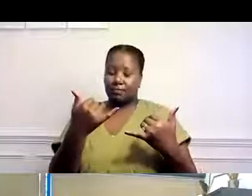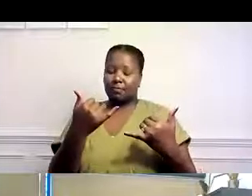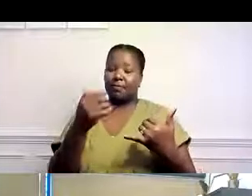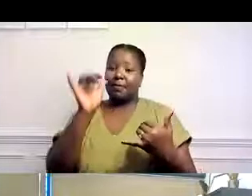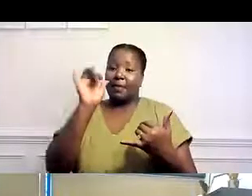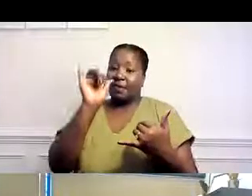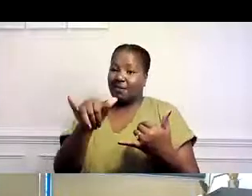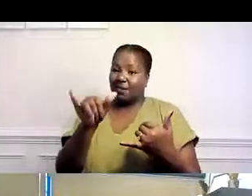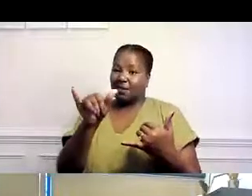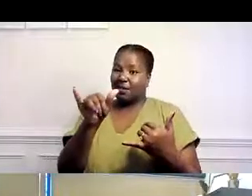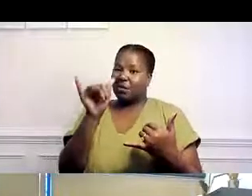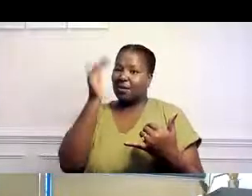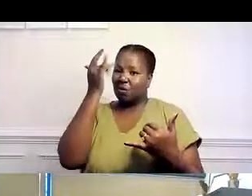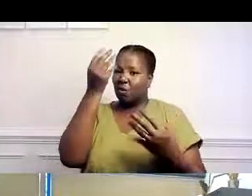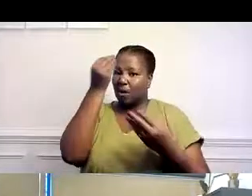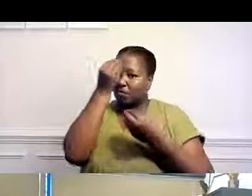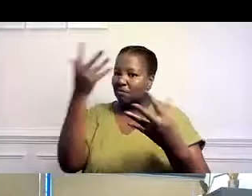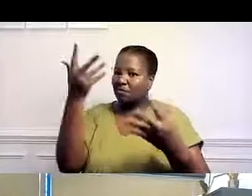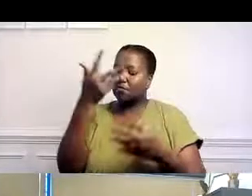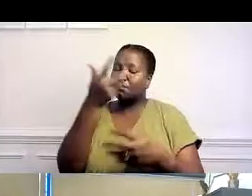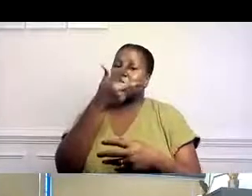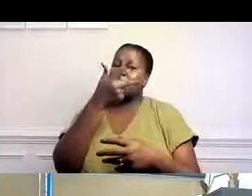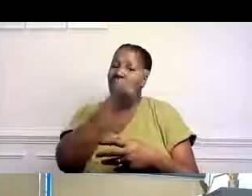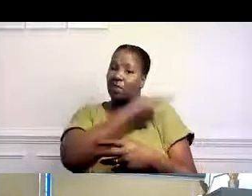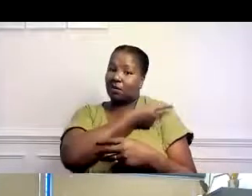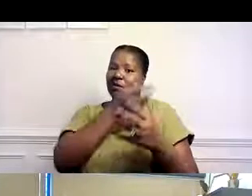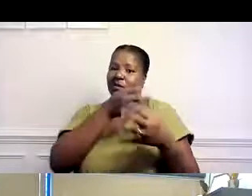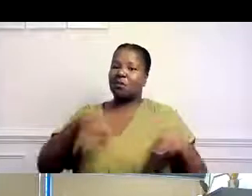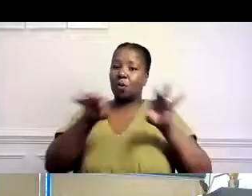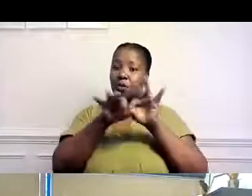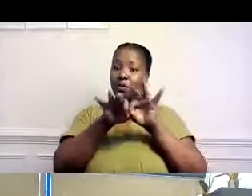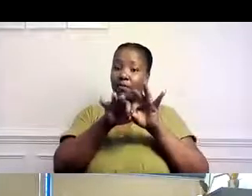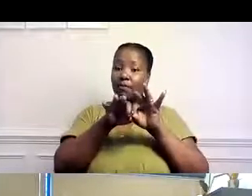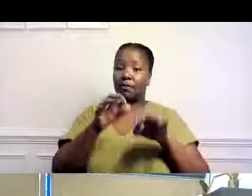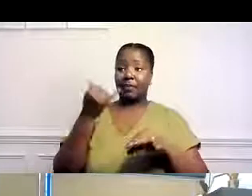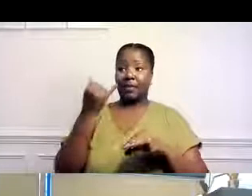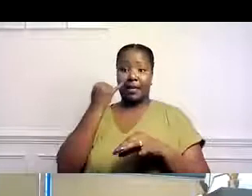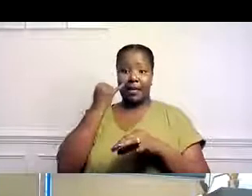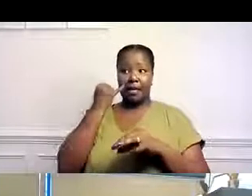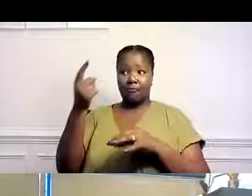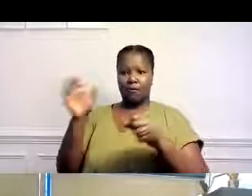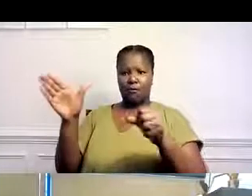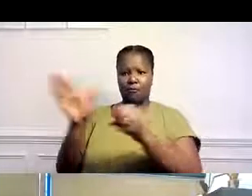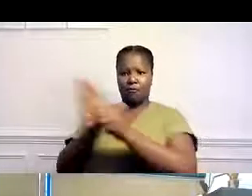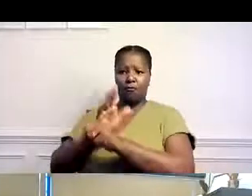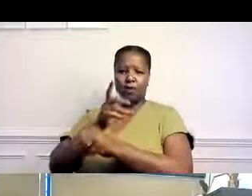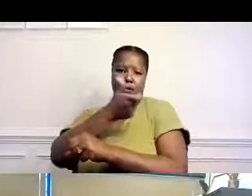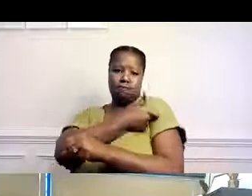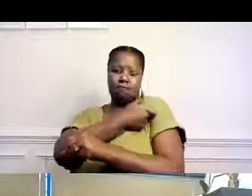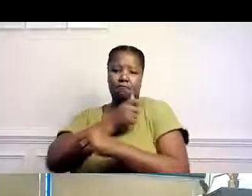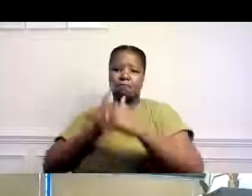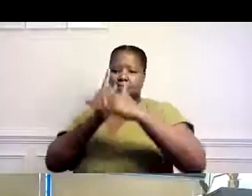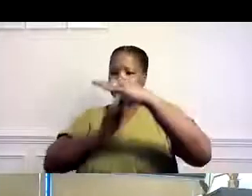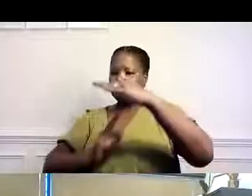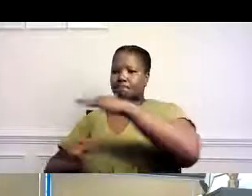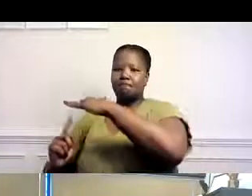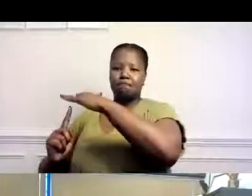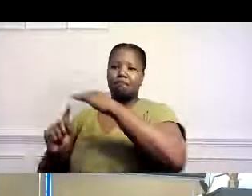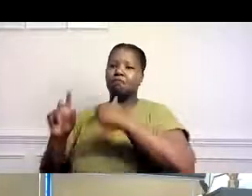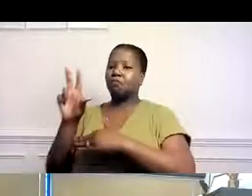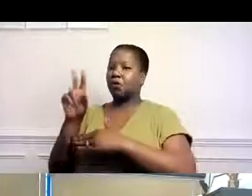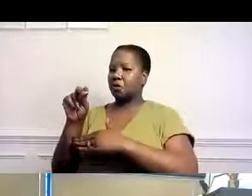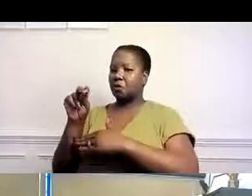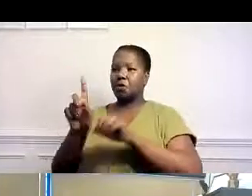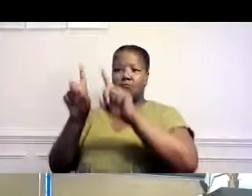Y es aquí donde es importante ese punto de la vacuna. Si ellos son totalmente vacunados, no tienen que entrar en cuarentena. No